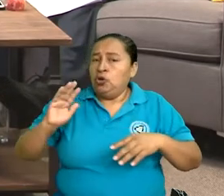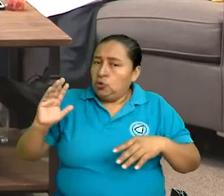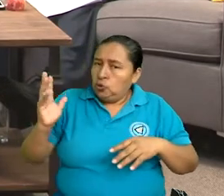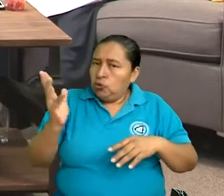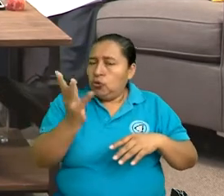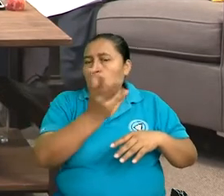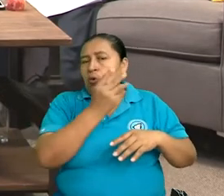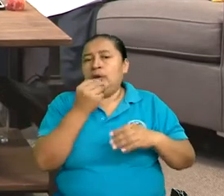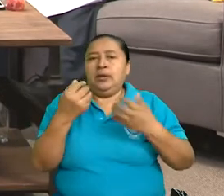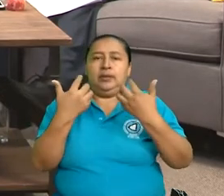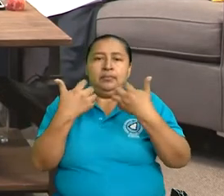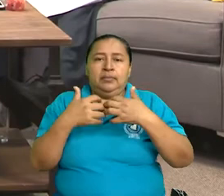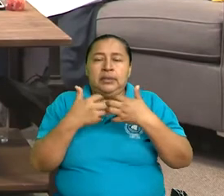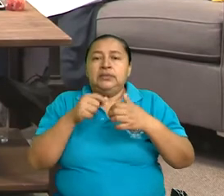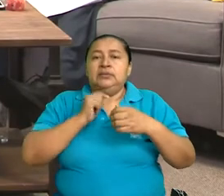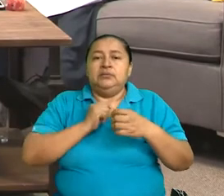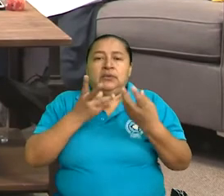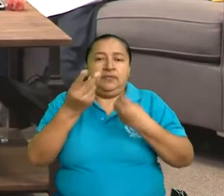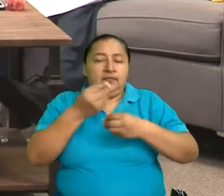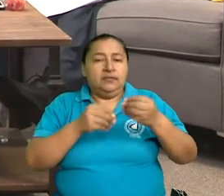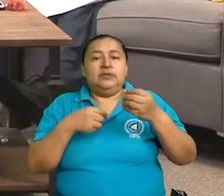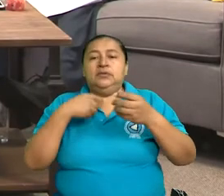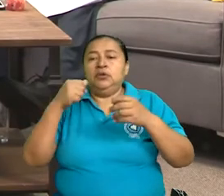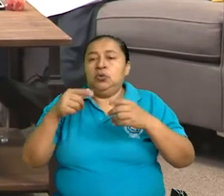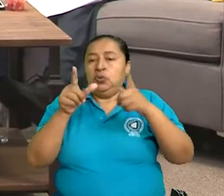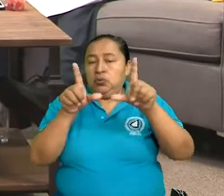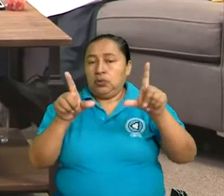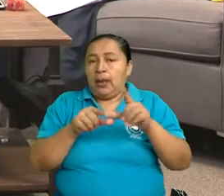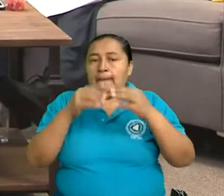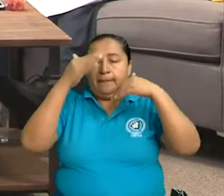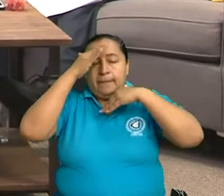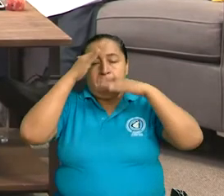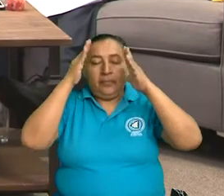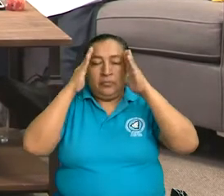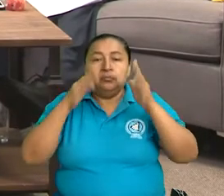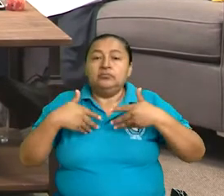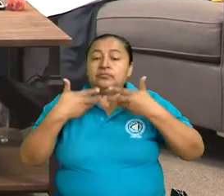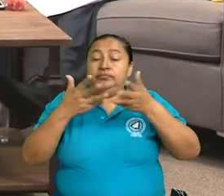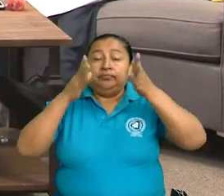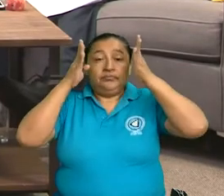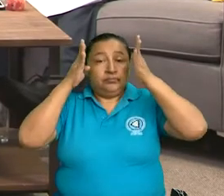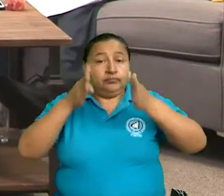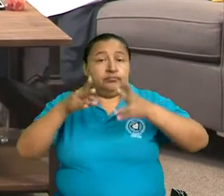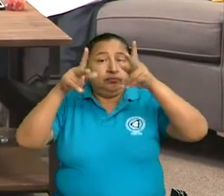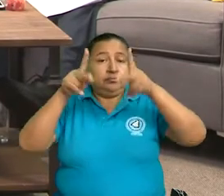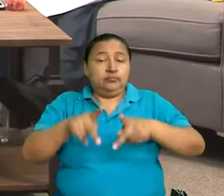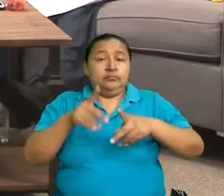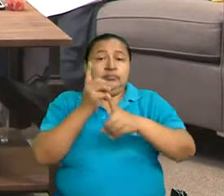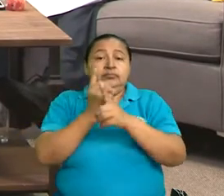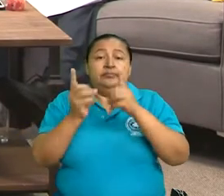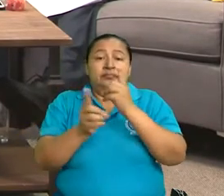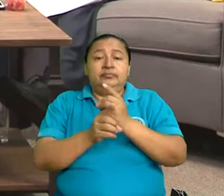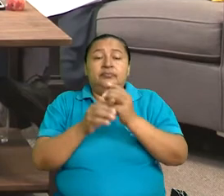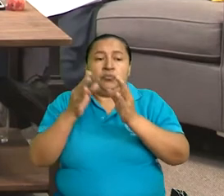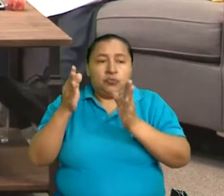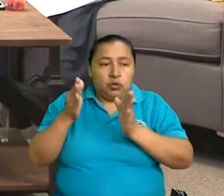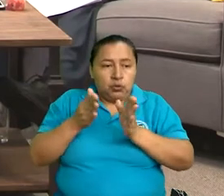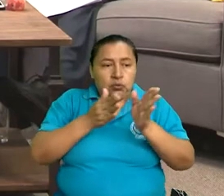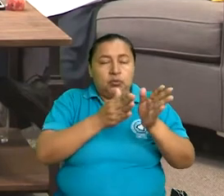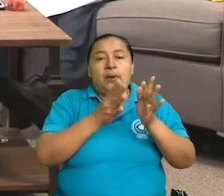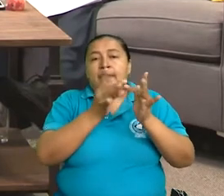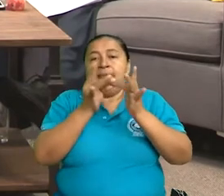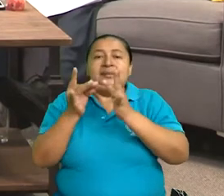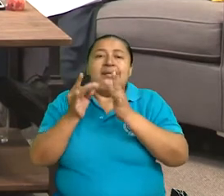entidades comerciales, financieras, todas las entidades privadas que prestan un servicio deben de tener un trato